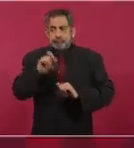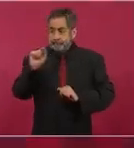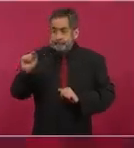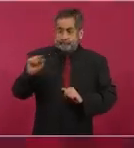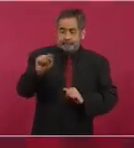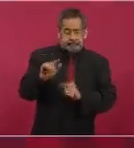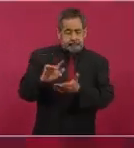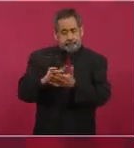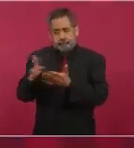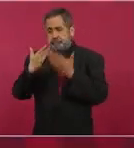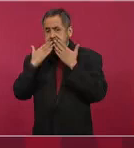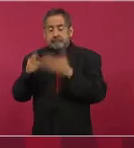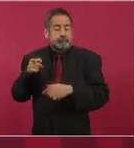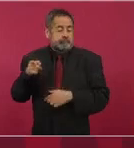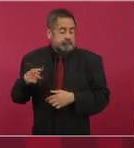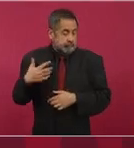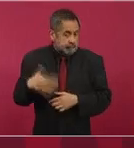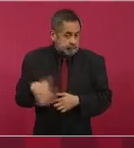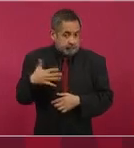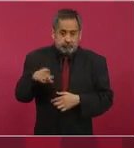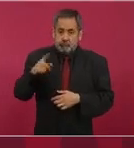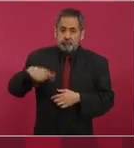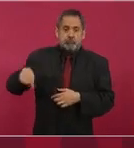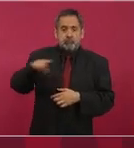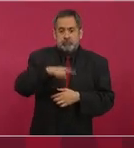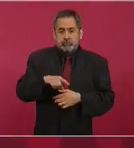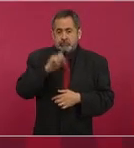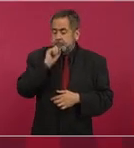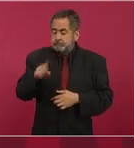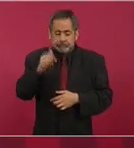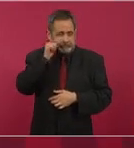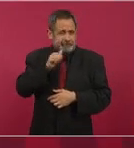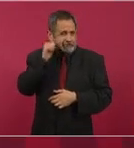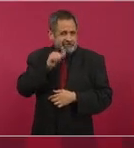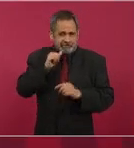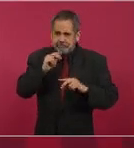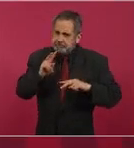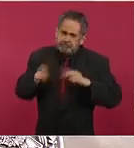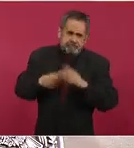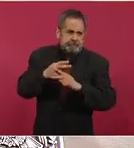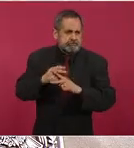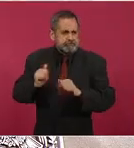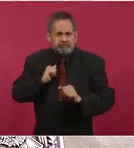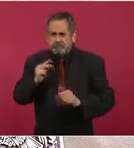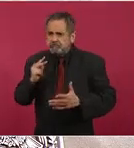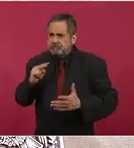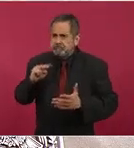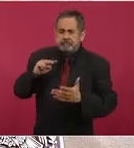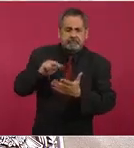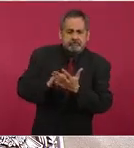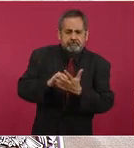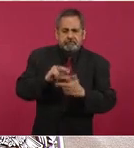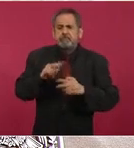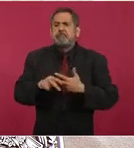porque son los primeros en llegar.